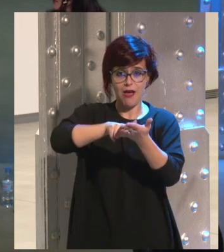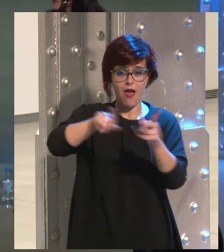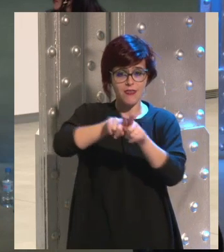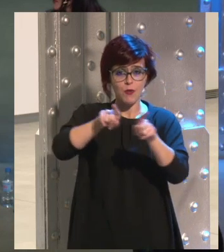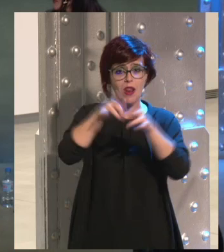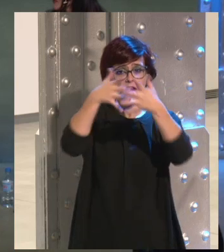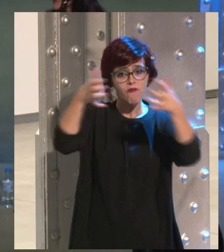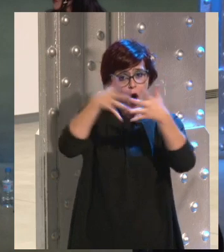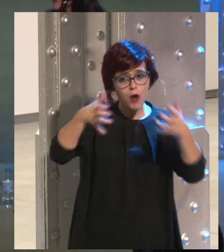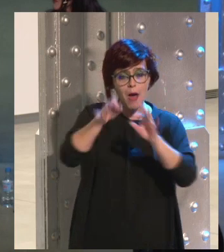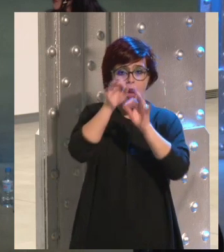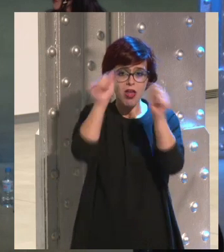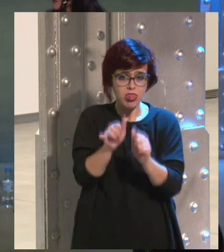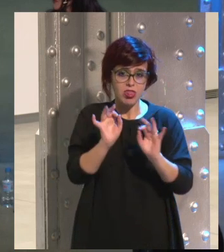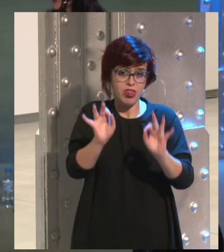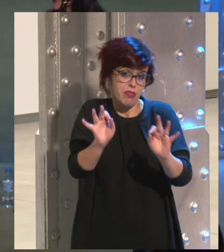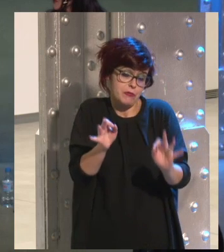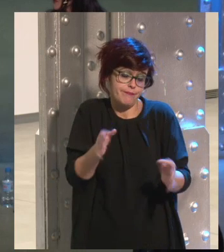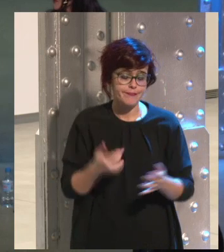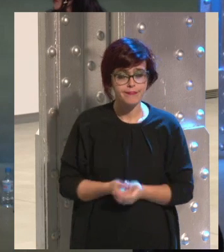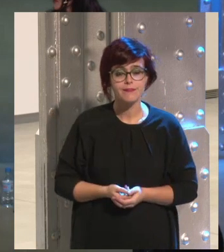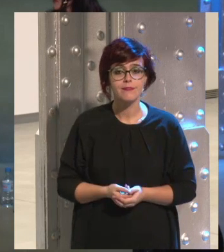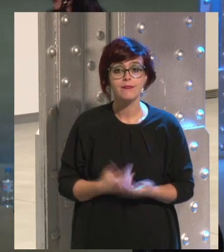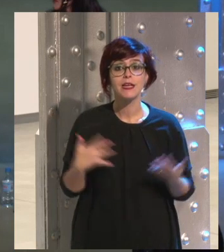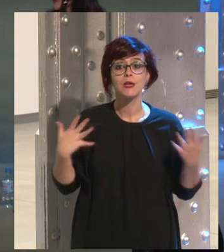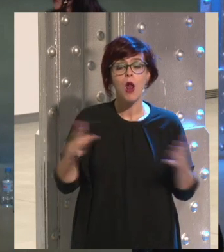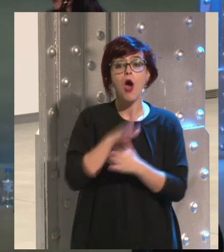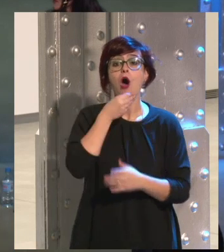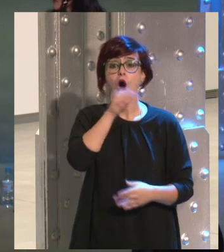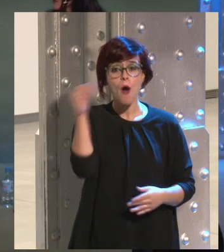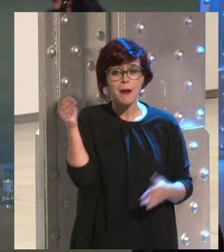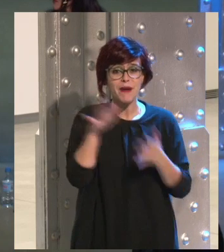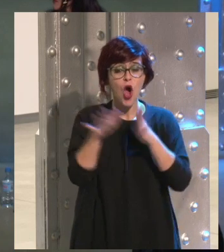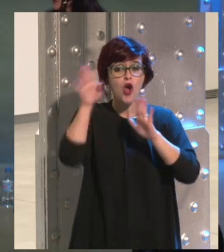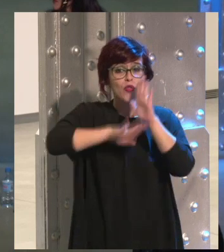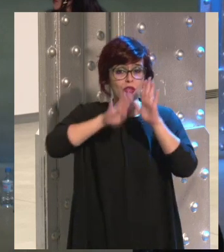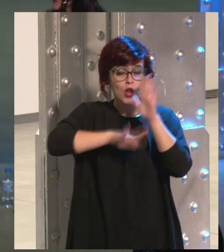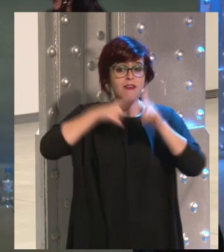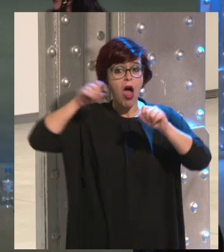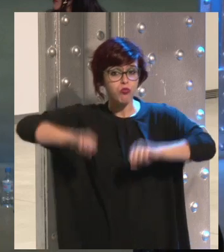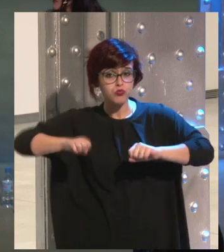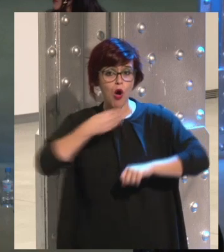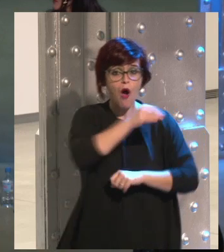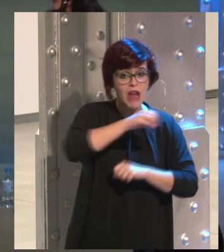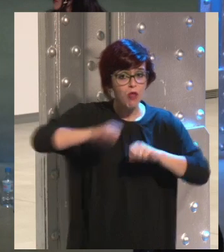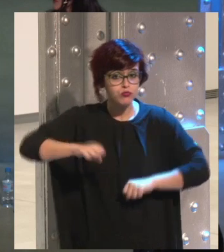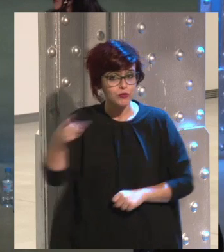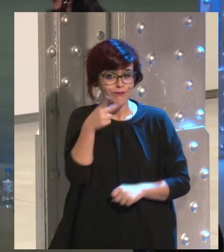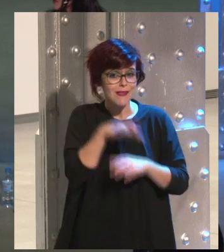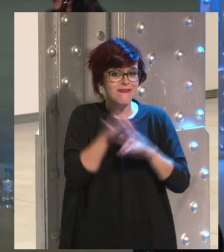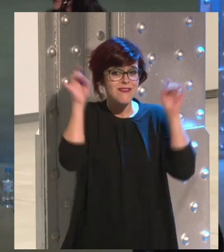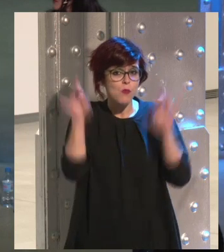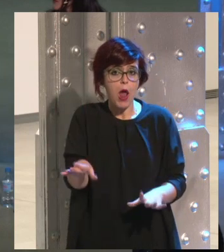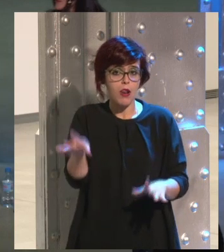redactarlo de una manera determinada. Dicho esto, los jóvenes leen tampoco las condiciones legales como los adultos. O todos los estudios que se han